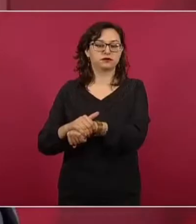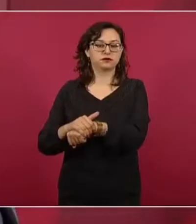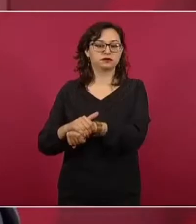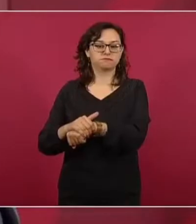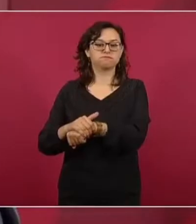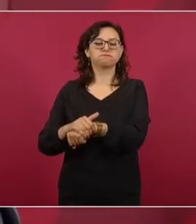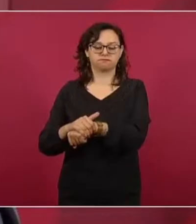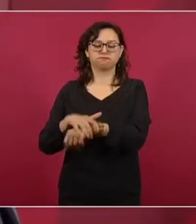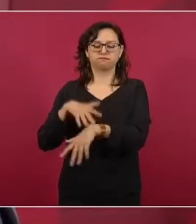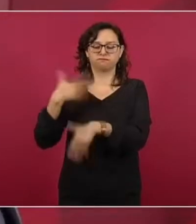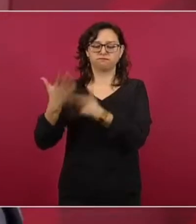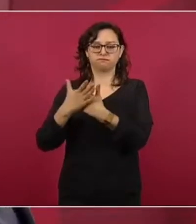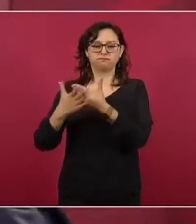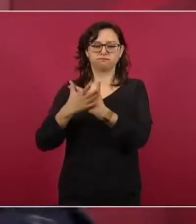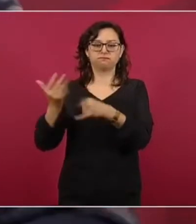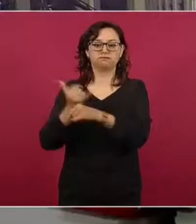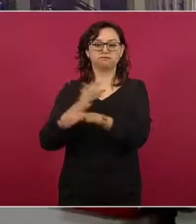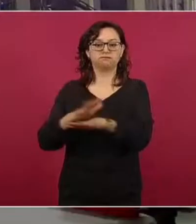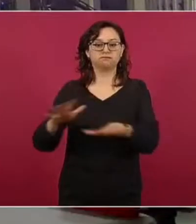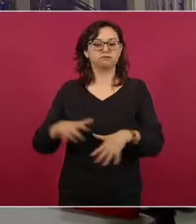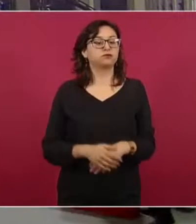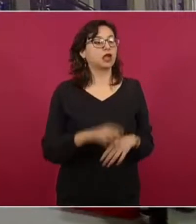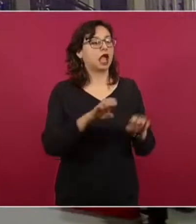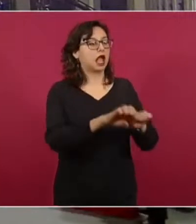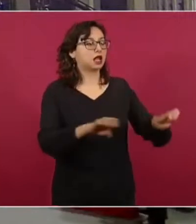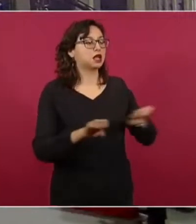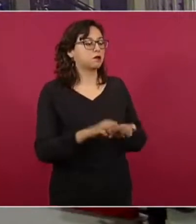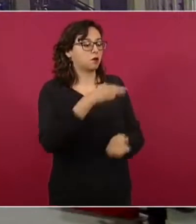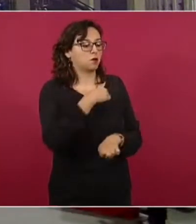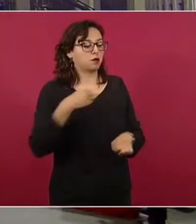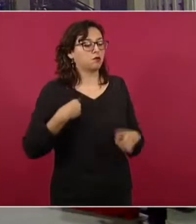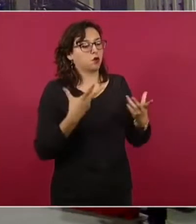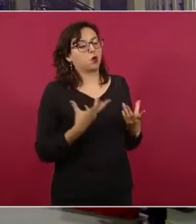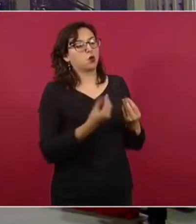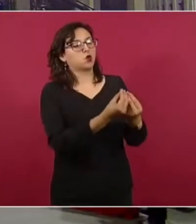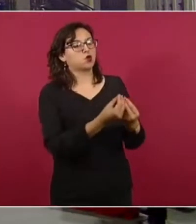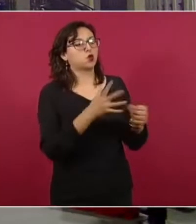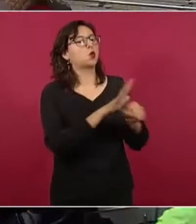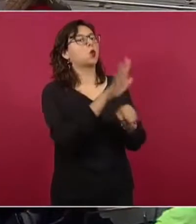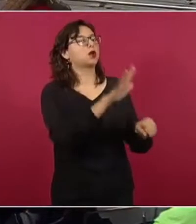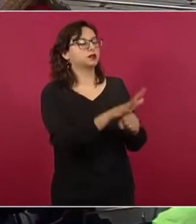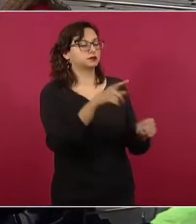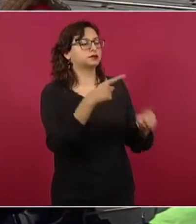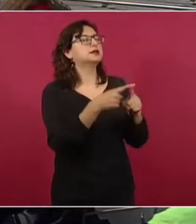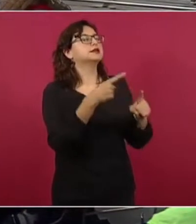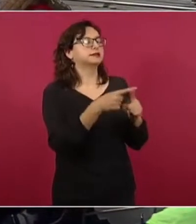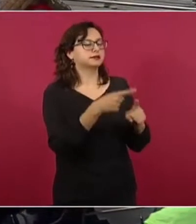Ya van a tener ustedes toda la información. ¿Qué miembros de su gabinete lo acompañarían, presidente? Van a acompañar